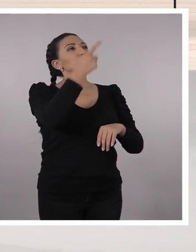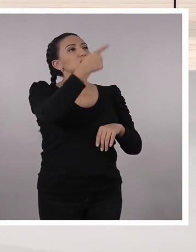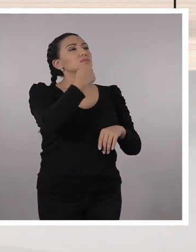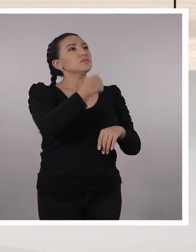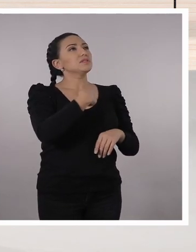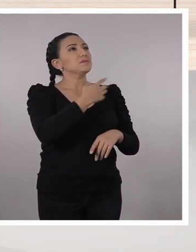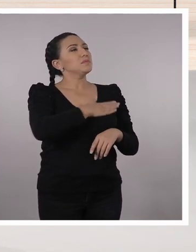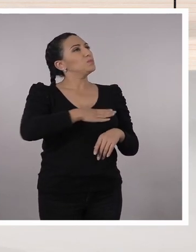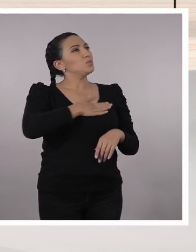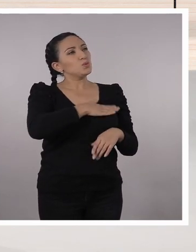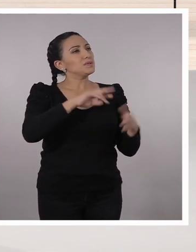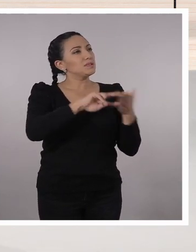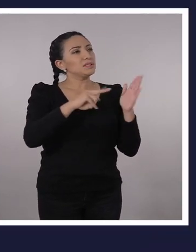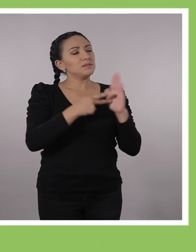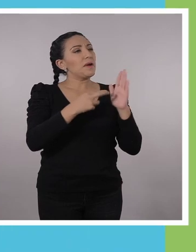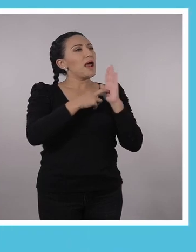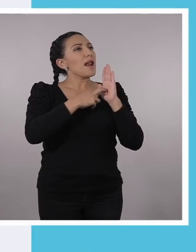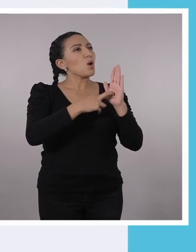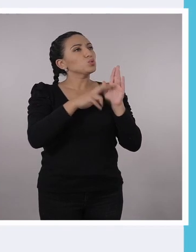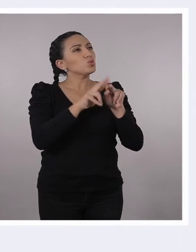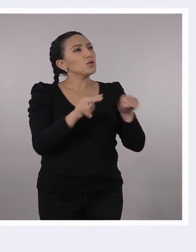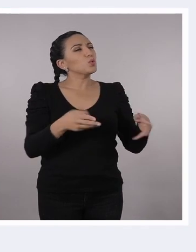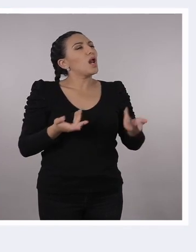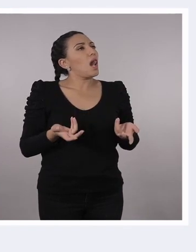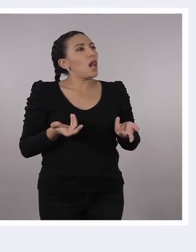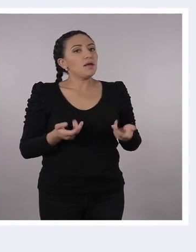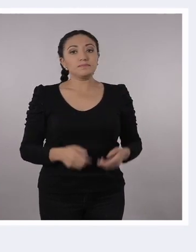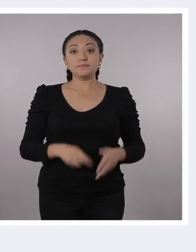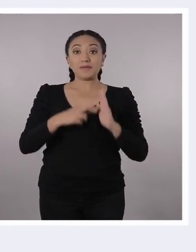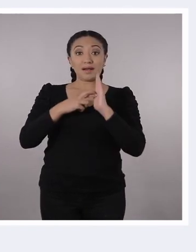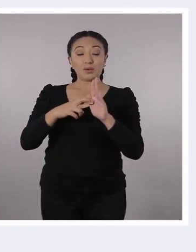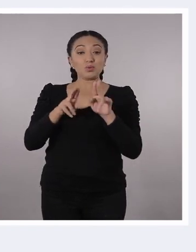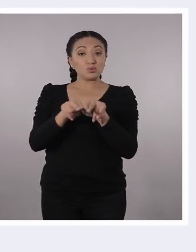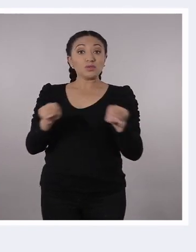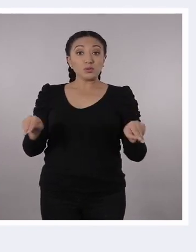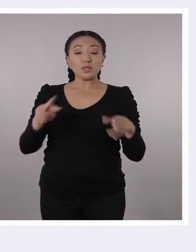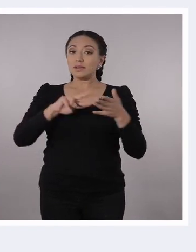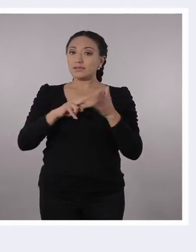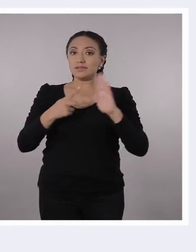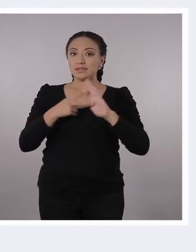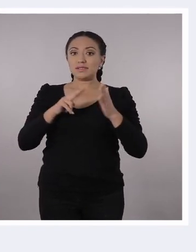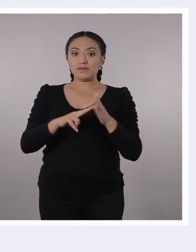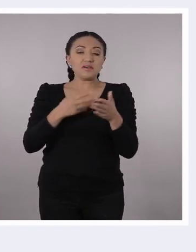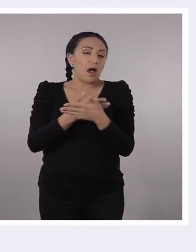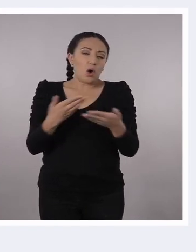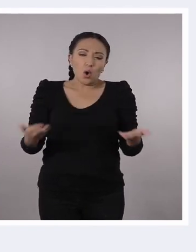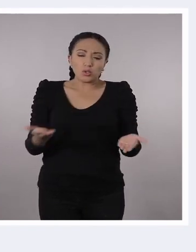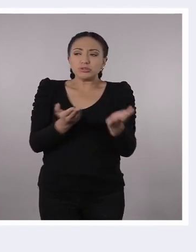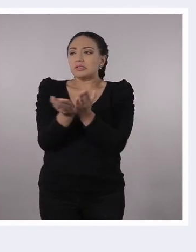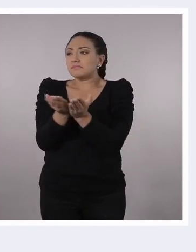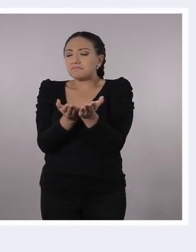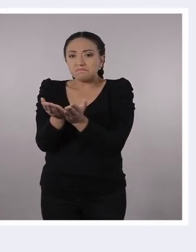favor, qué es un recurso natural? Los recursos naturales son los bienes o servicios que nos proporciona la naturaleza.